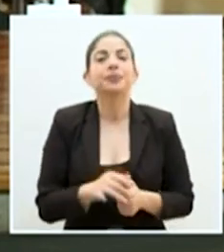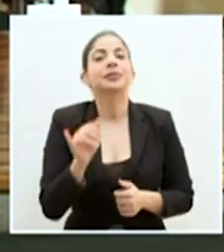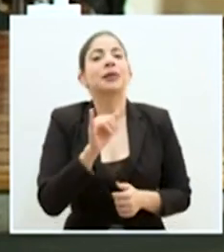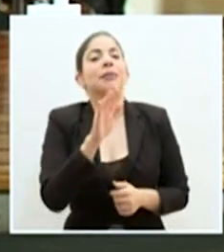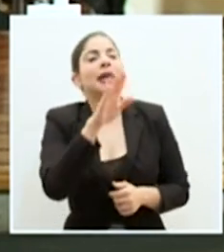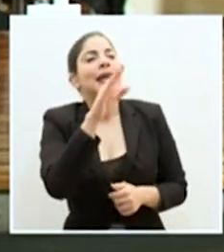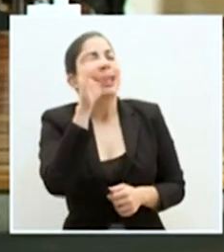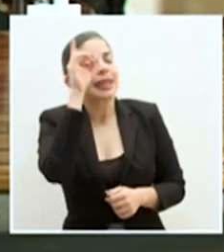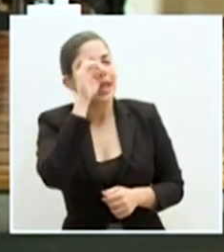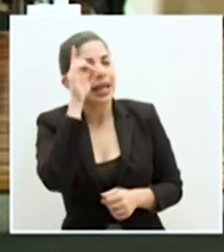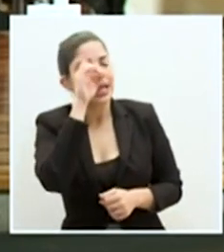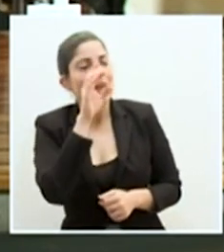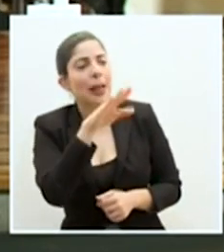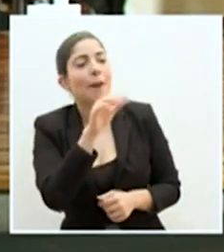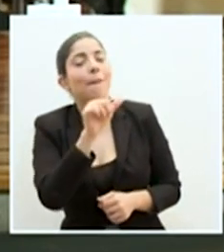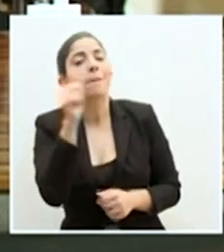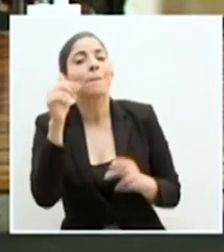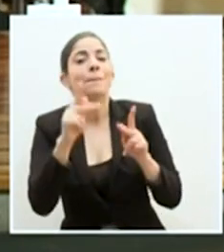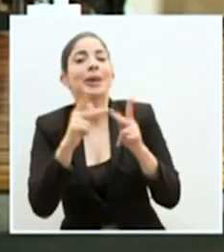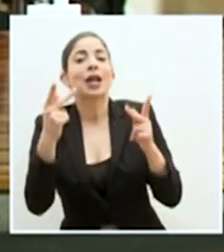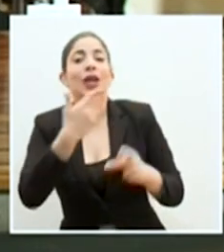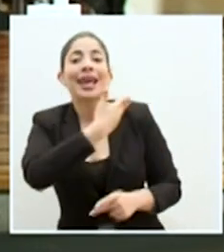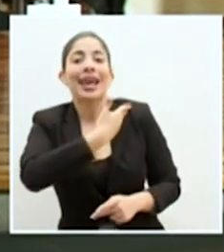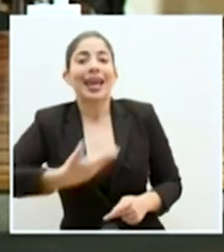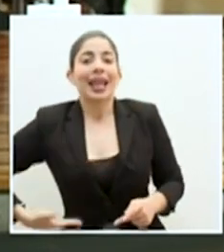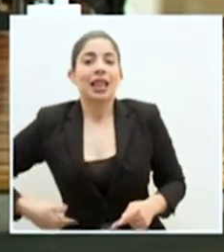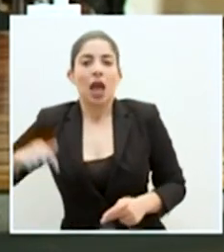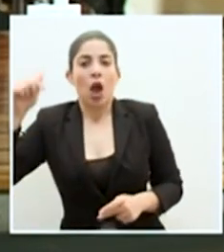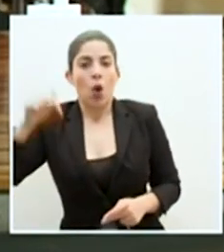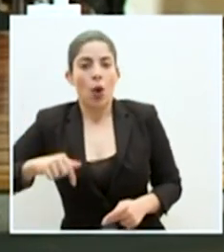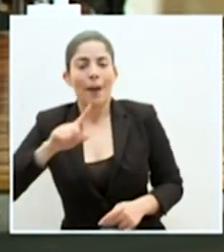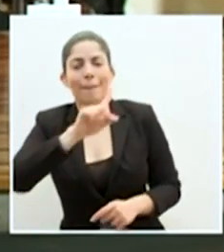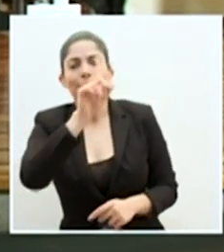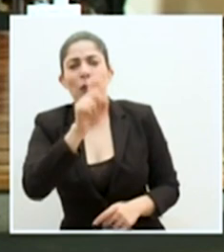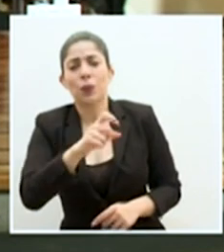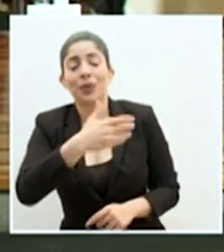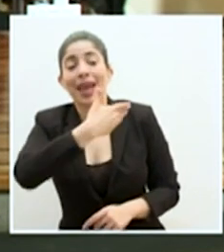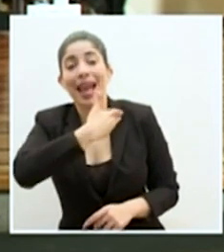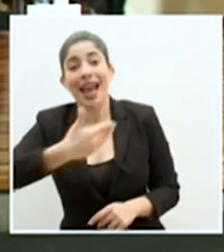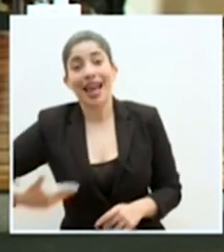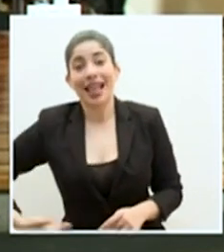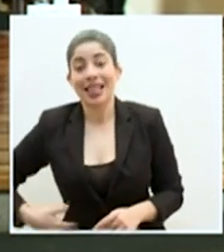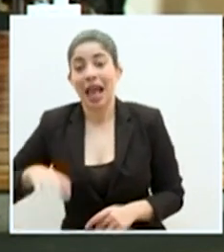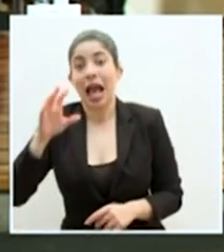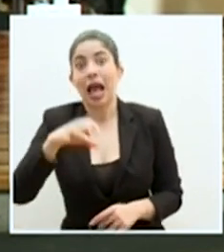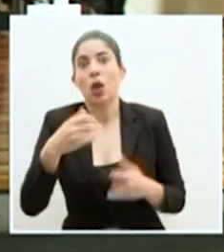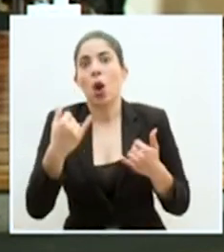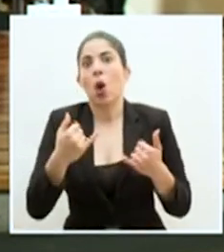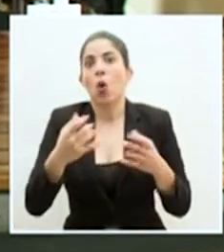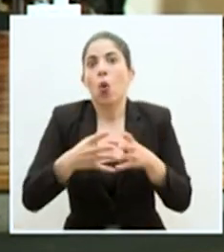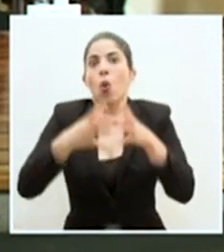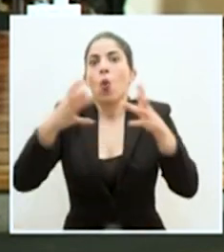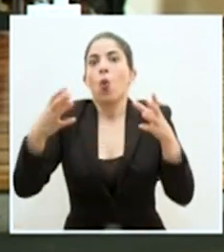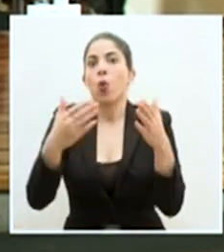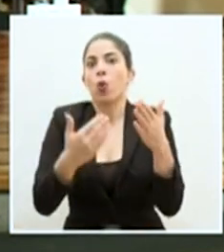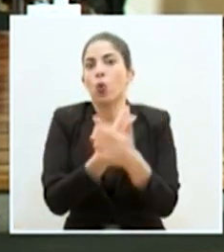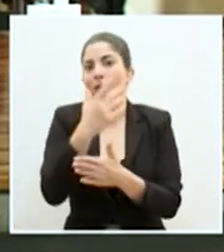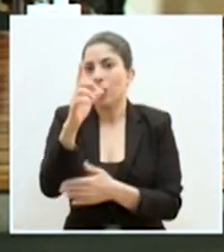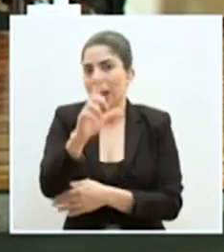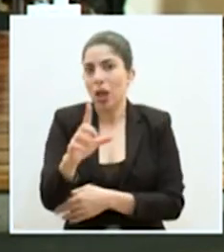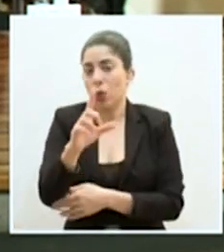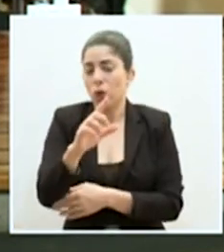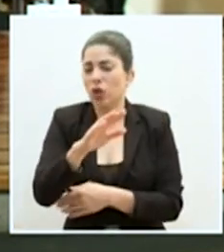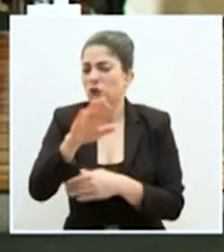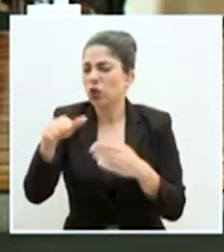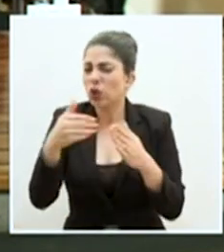Daniel. El periódico Heredia hoy consulta. Heredia es el cantón con más casos nuevos este lunes. ¿Todos